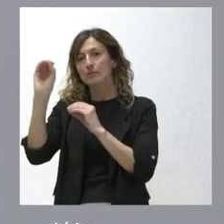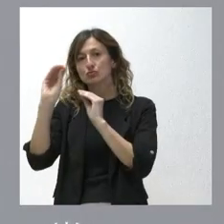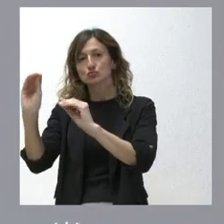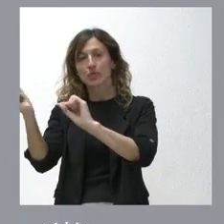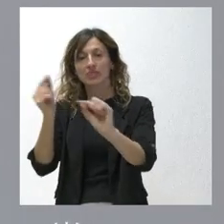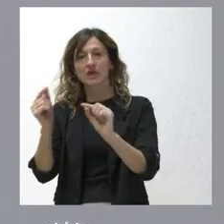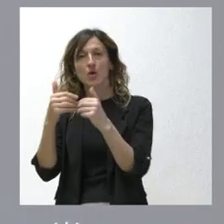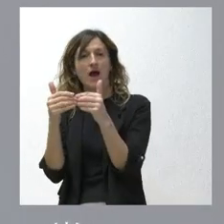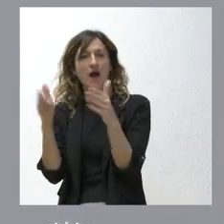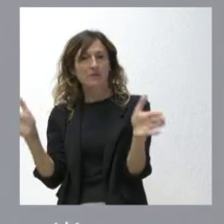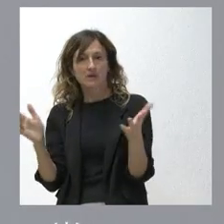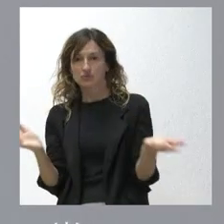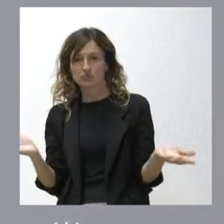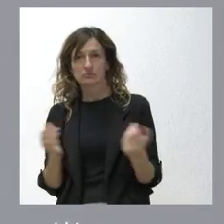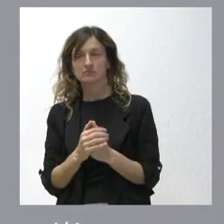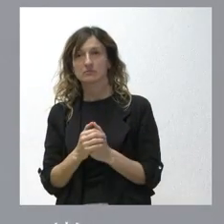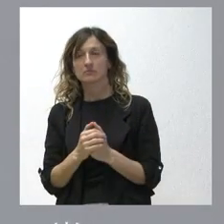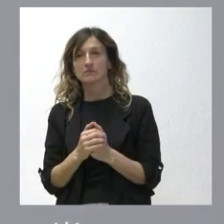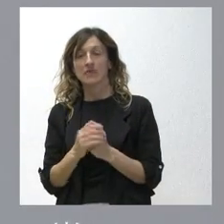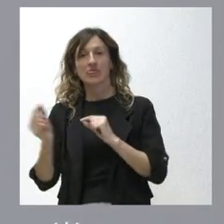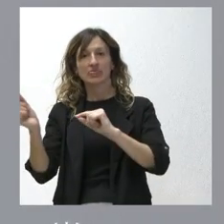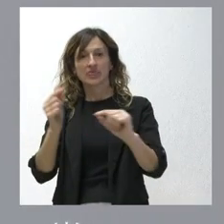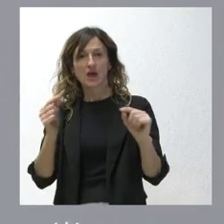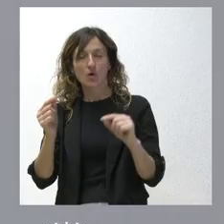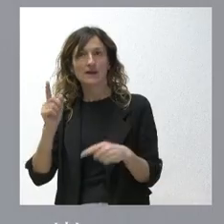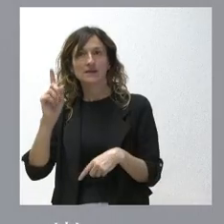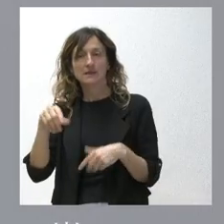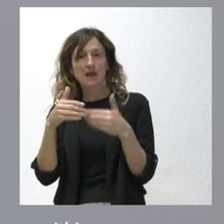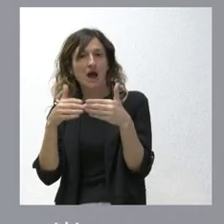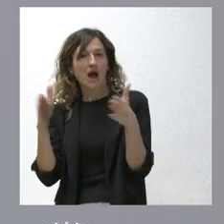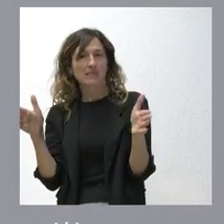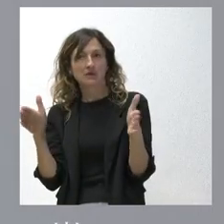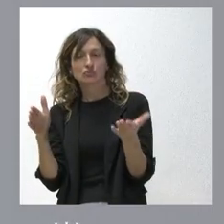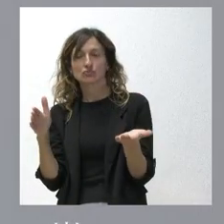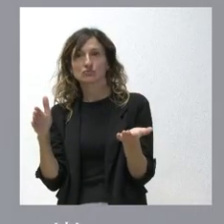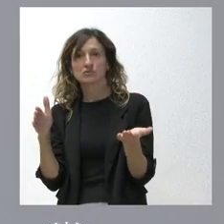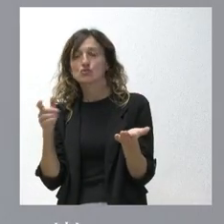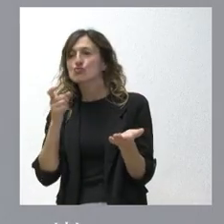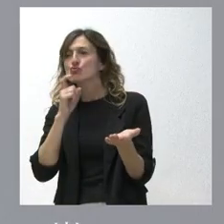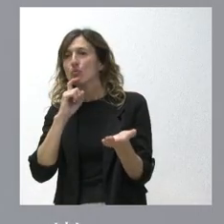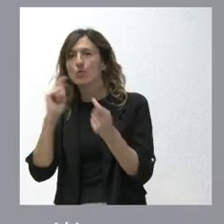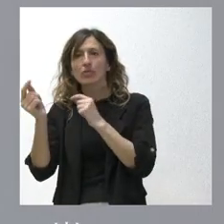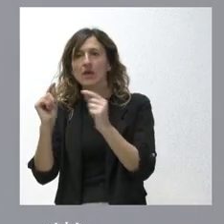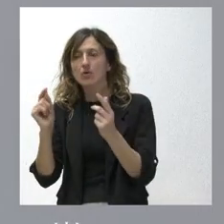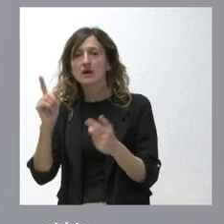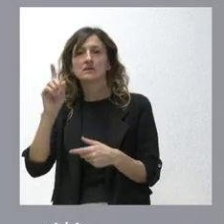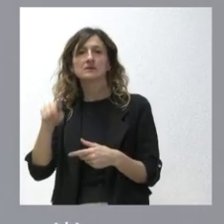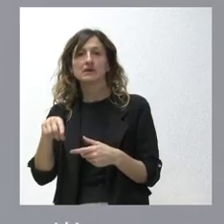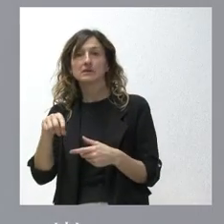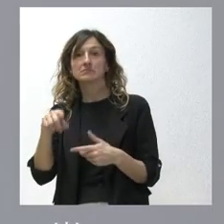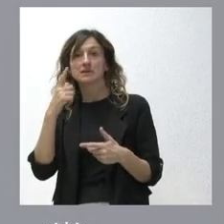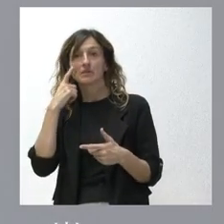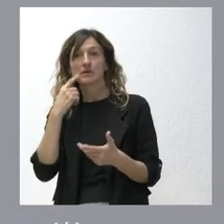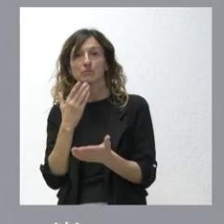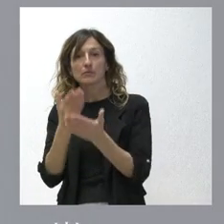nosotros estamos abiertos no solamente a dialogar sino también bien abiertos a la fórmula de cómo hacer el diálogo y también la fórmula de si tenemos que